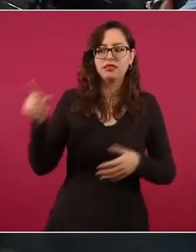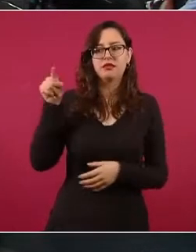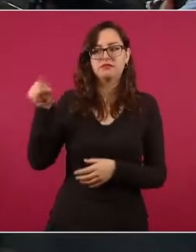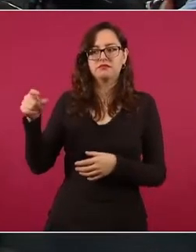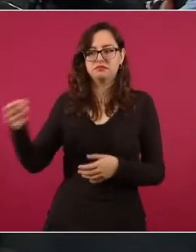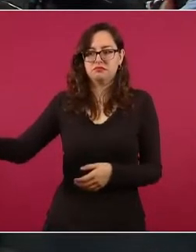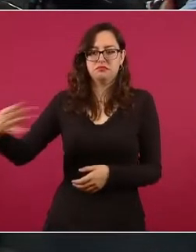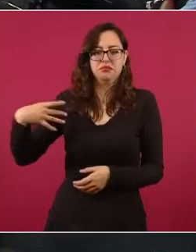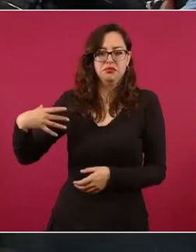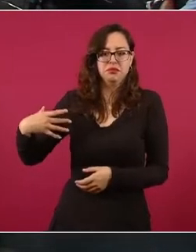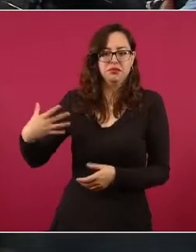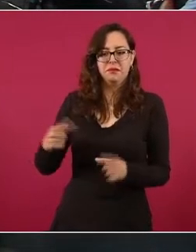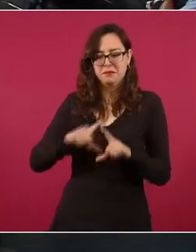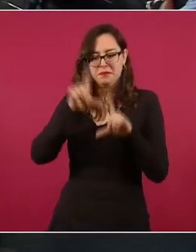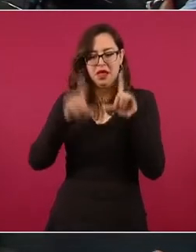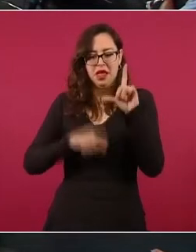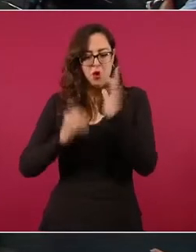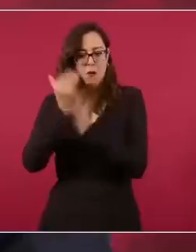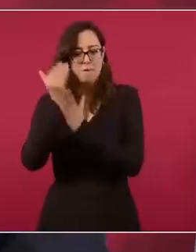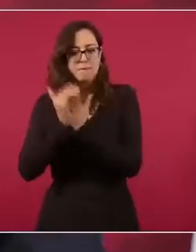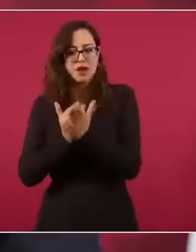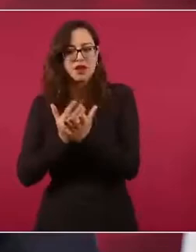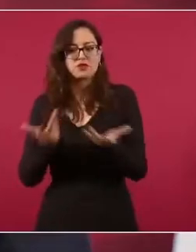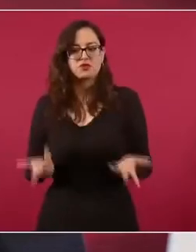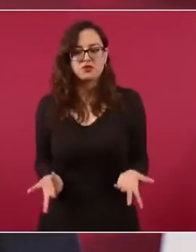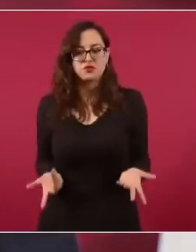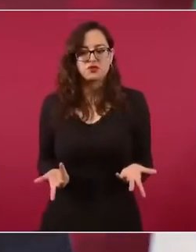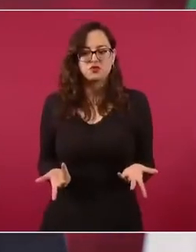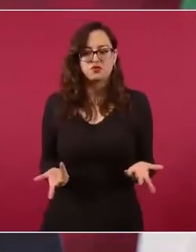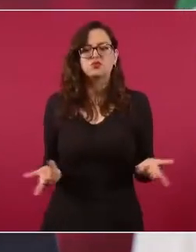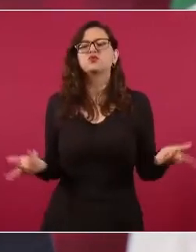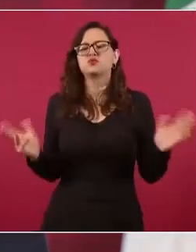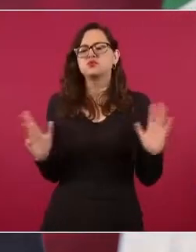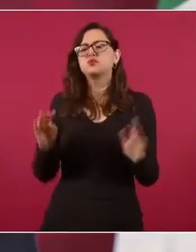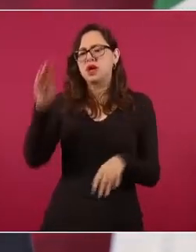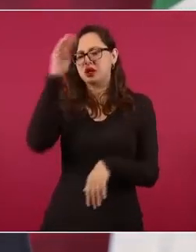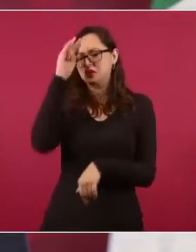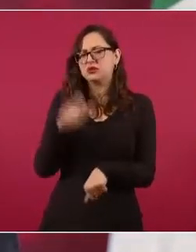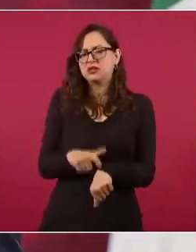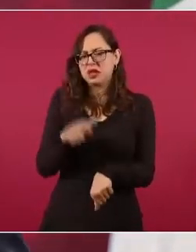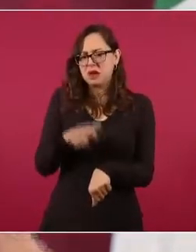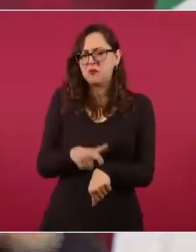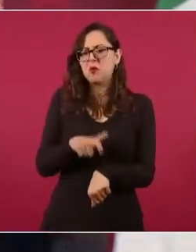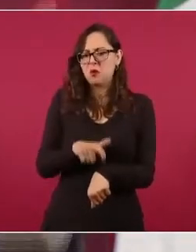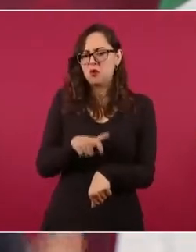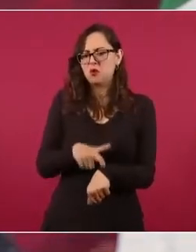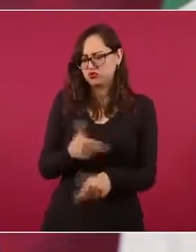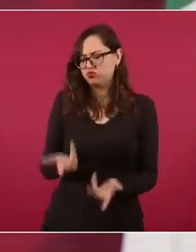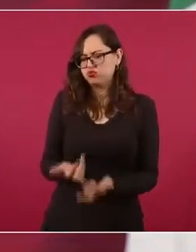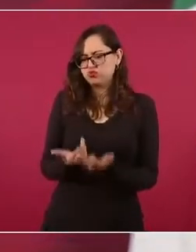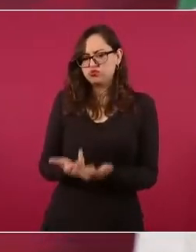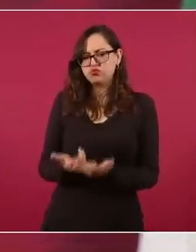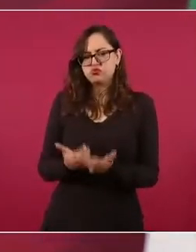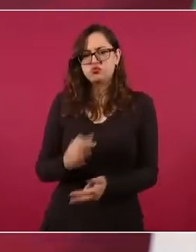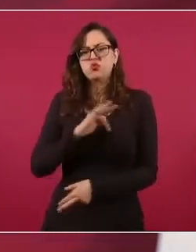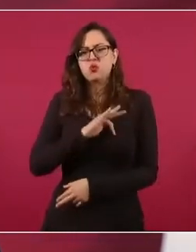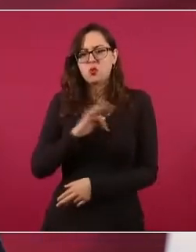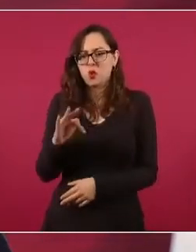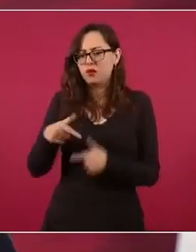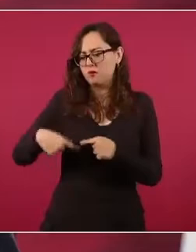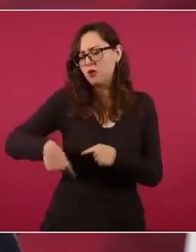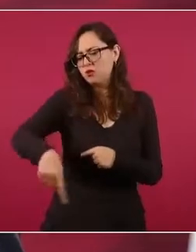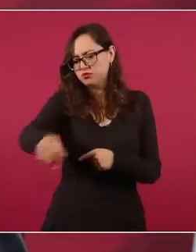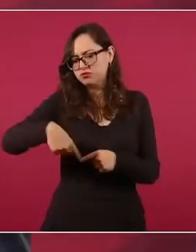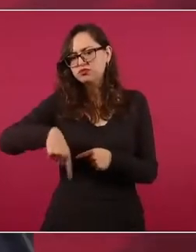Yo creo que sí, sí hay tiempo, sí hay voluntad de hacer bien las cosas.